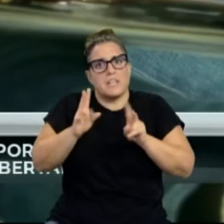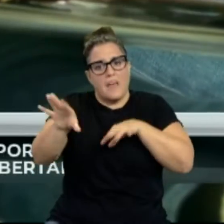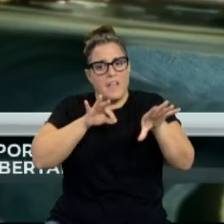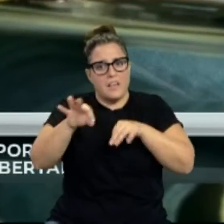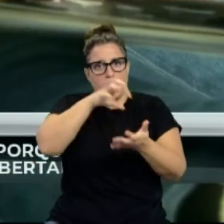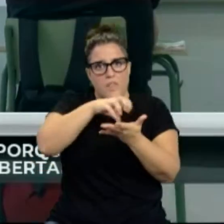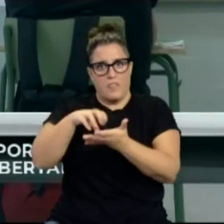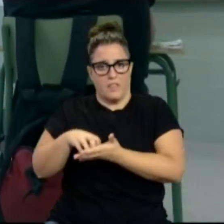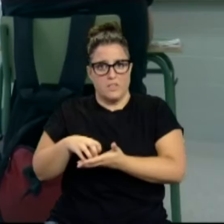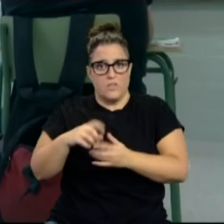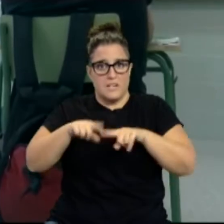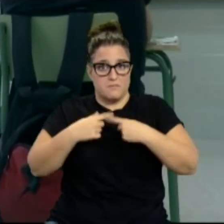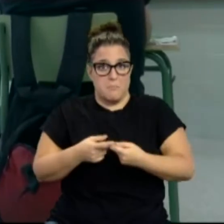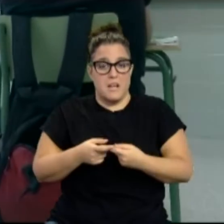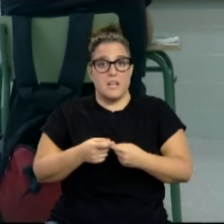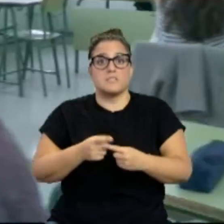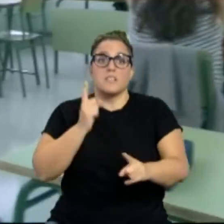educación concertada.